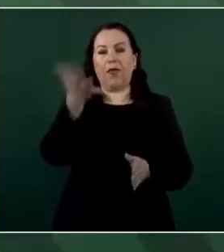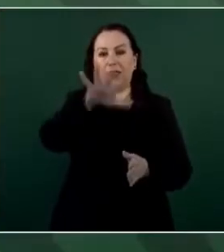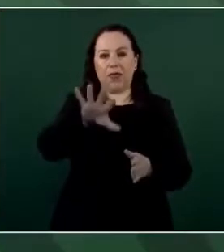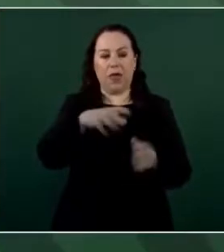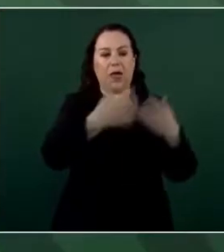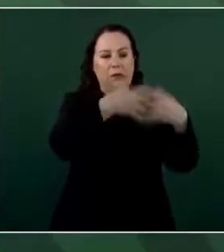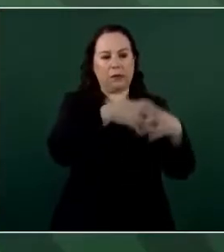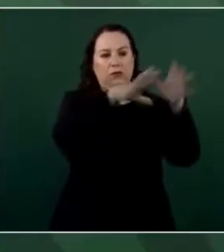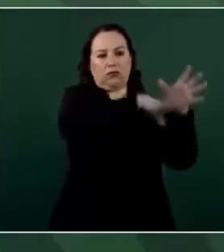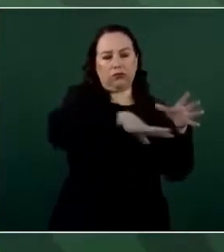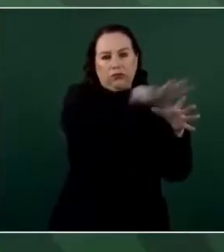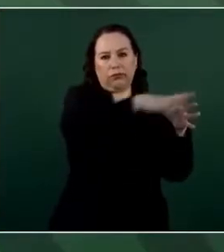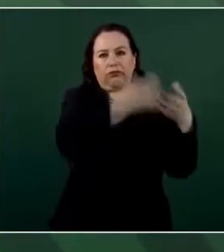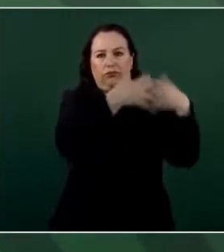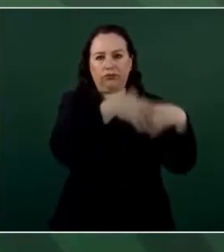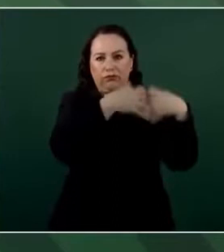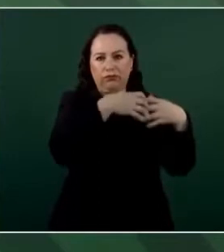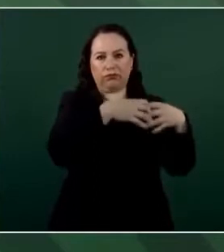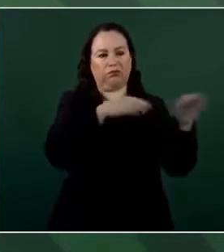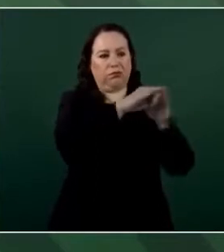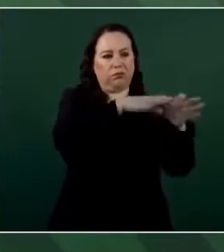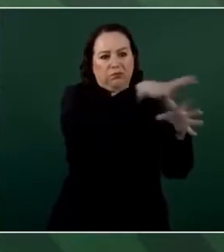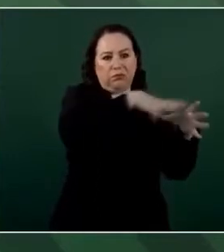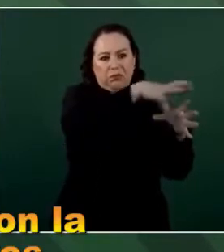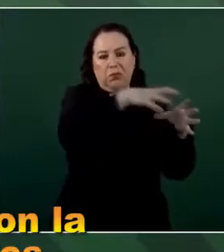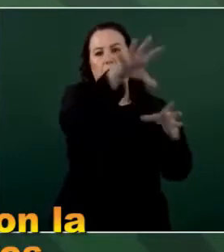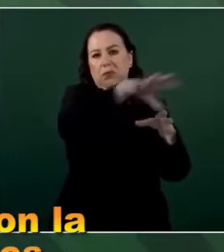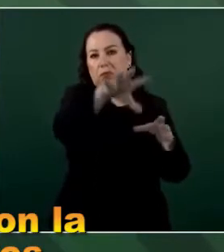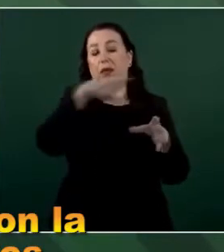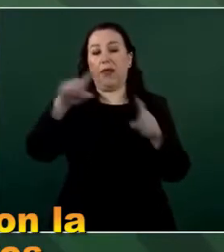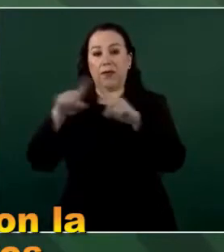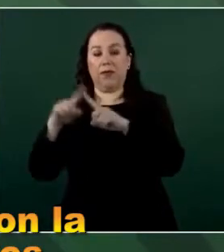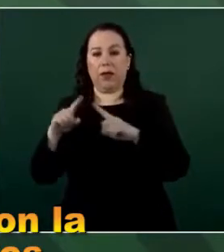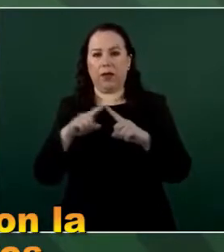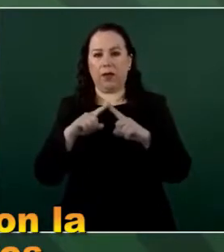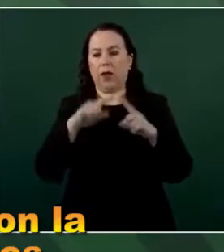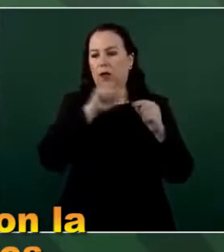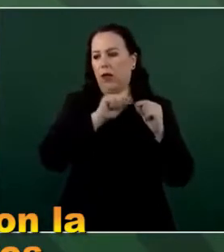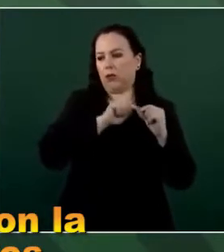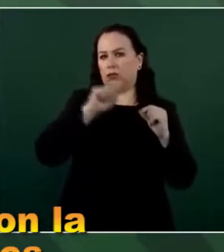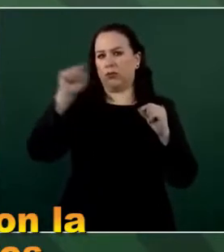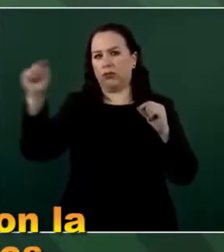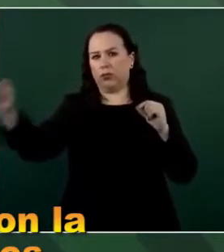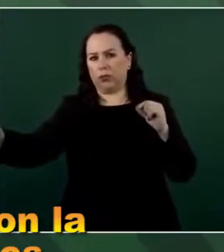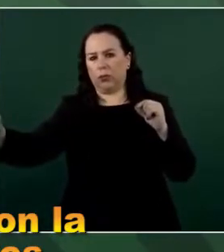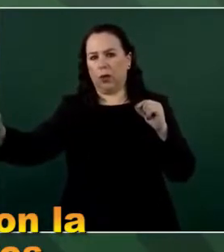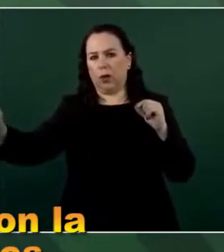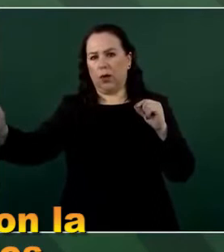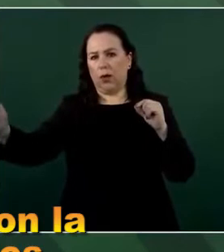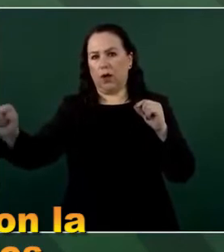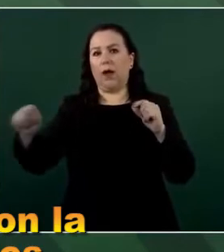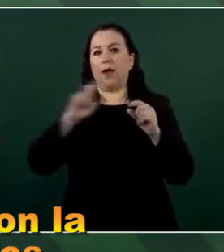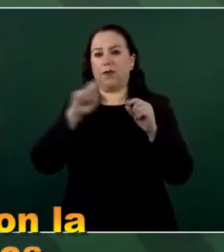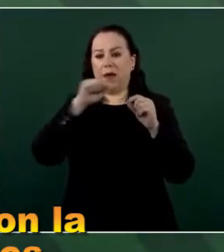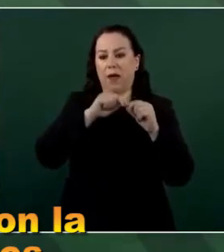telefónica con la vicepresidenta de Estados Unidos, Kamala Harris, con el objetivo de dar continuidad al